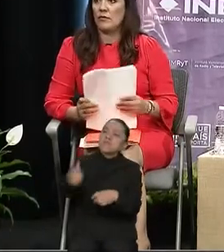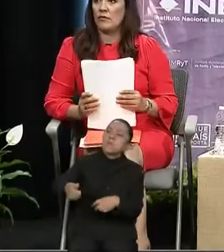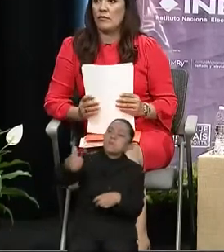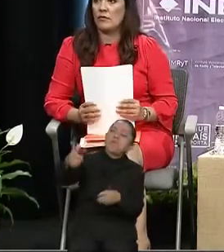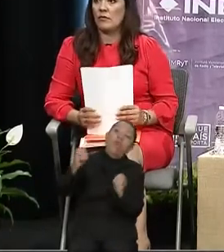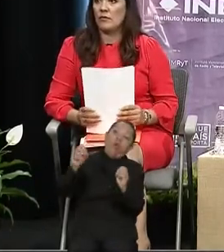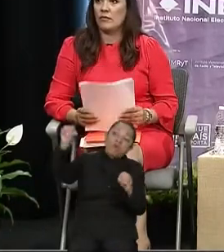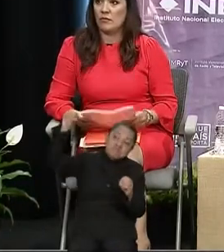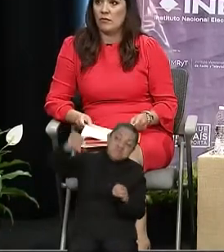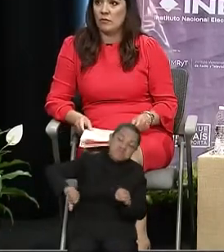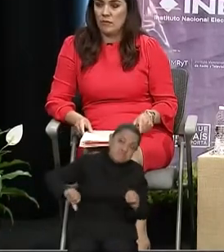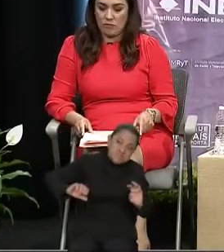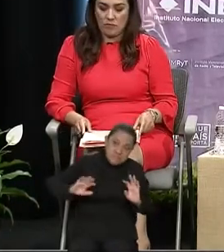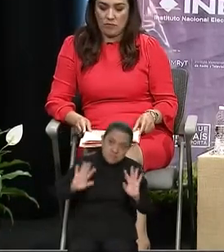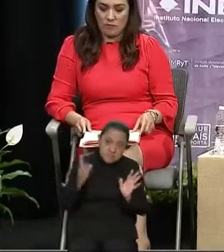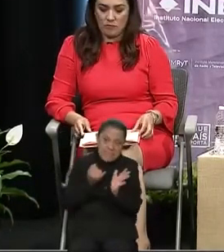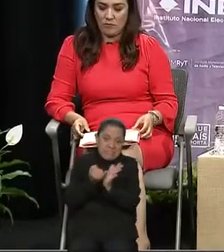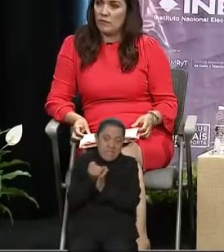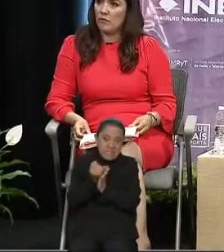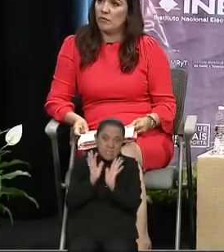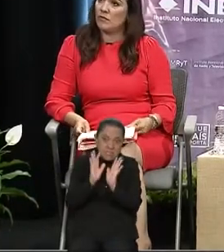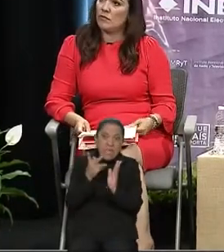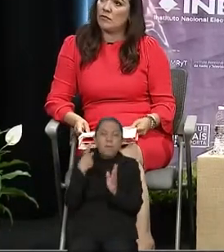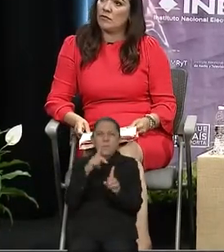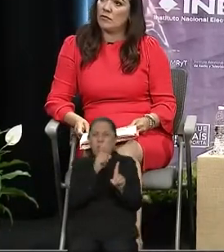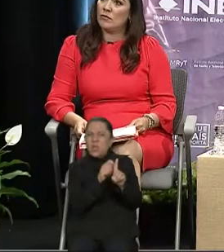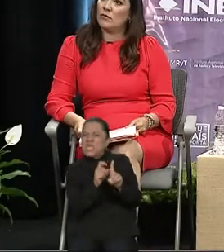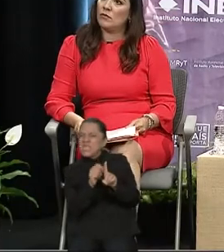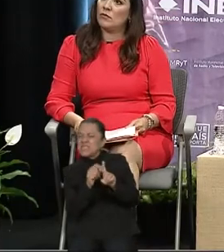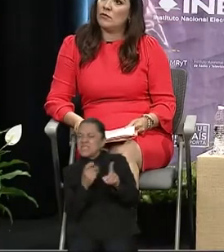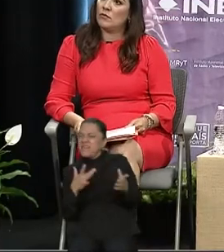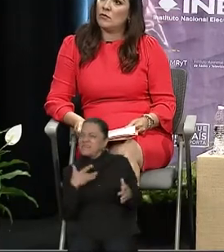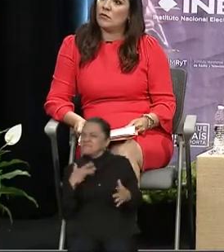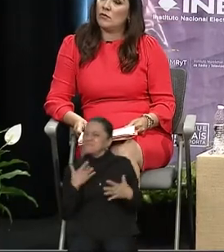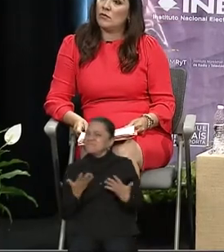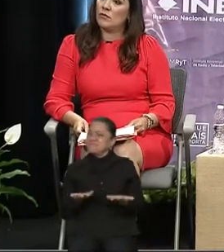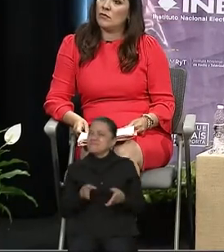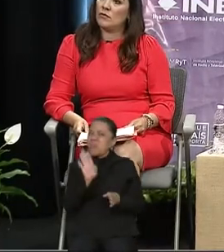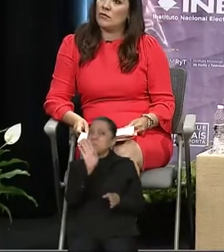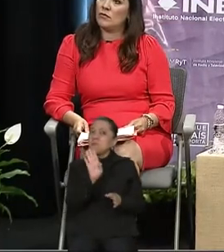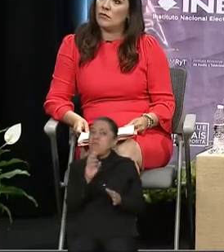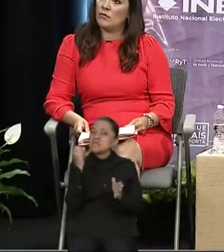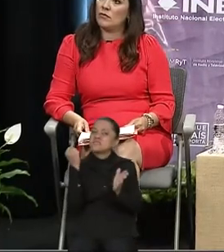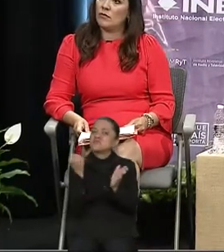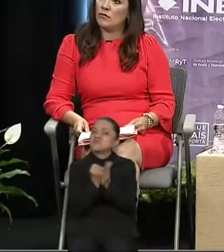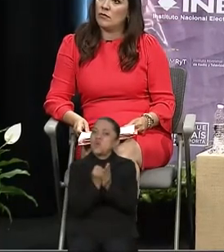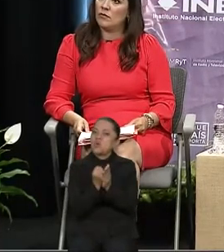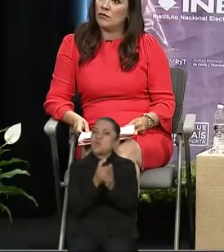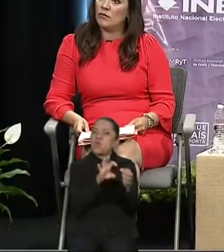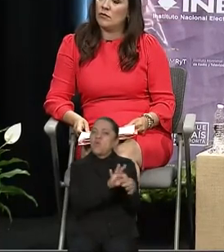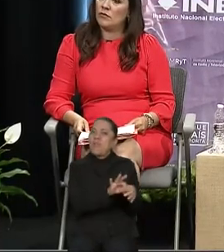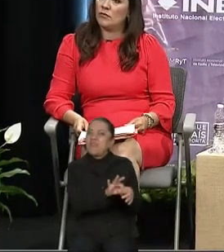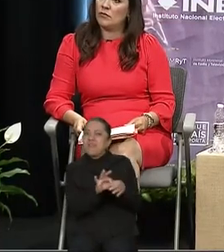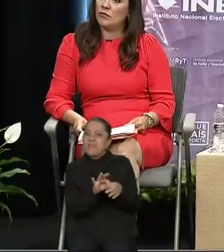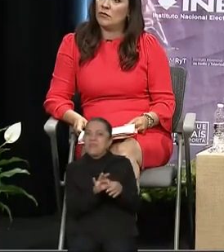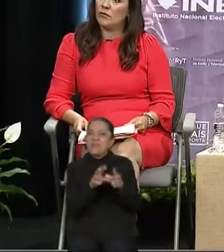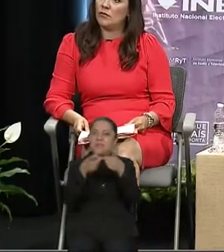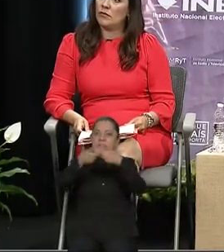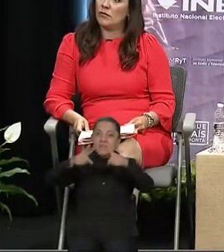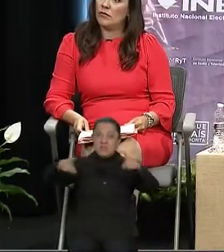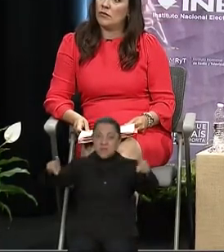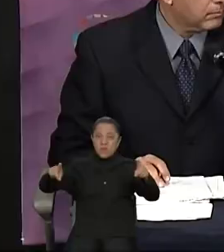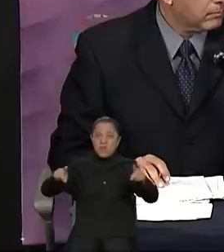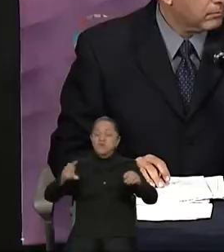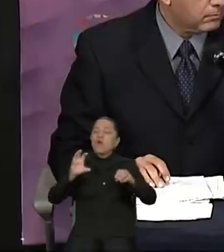La versión crítica lo interpreta como un símbolo y ancla de un modelo de desarrollo que aportó menos de lo que prometió